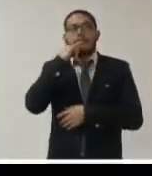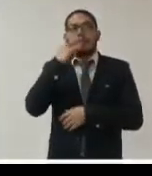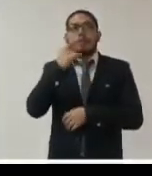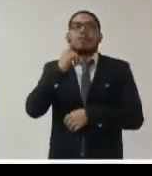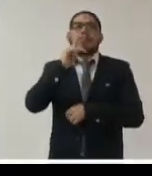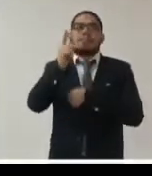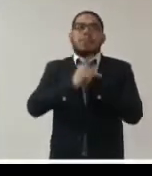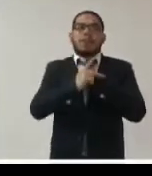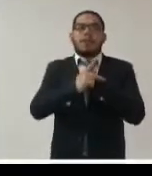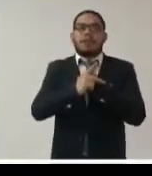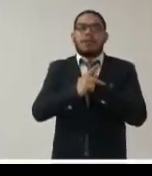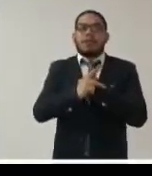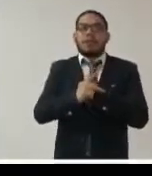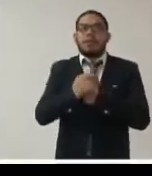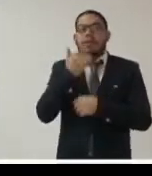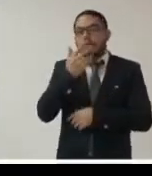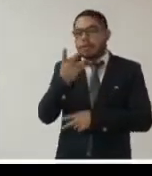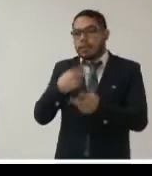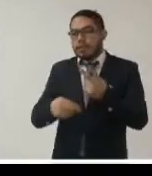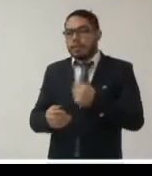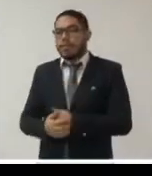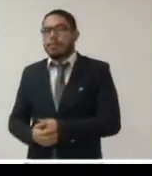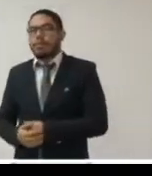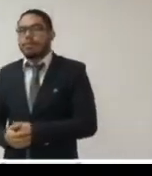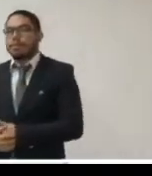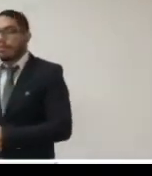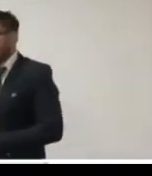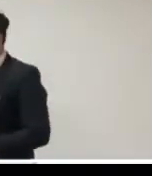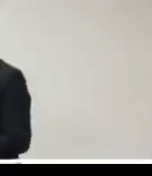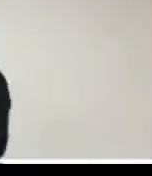Gloria tienes hasta 15 minutos adelante por favor